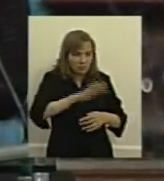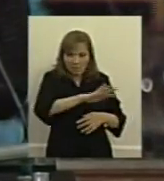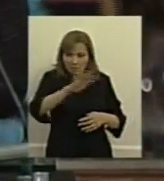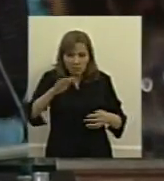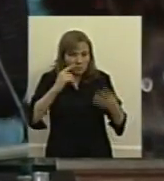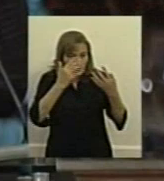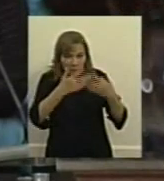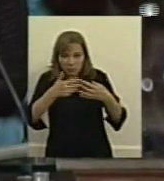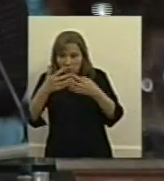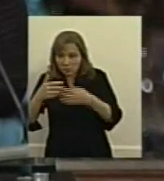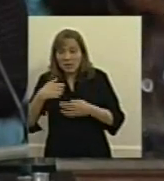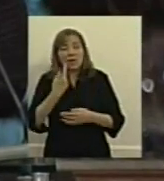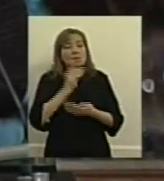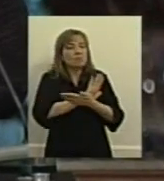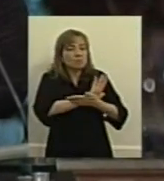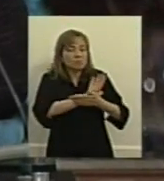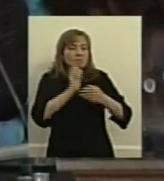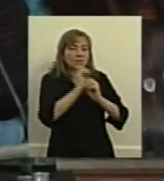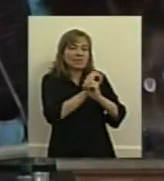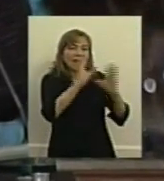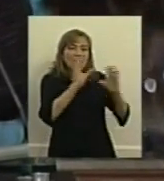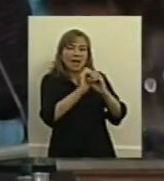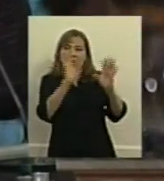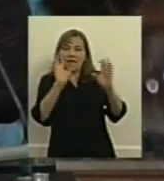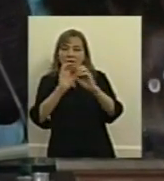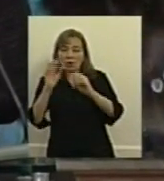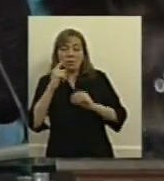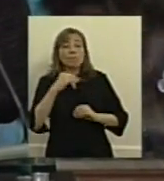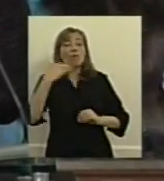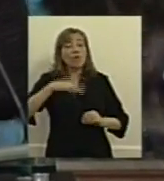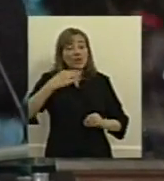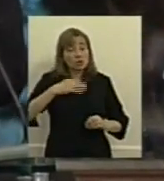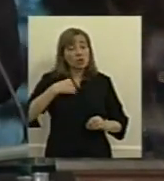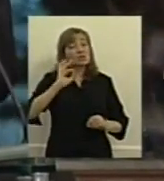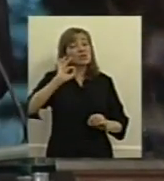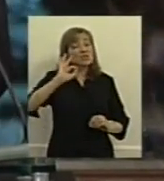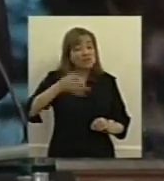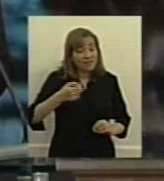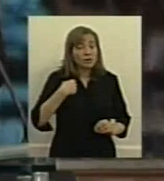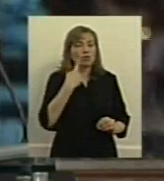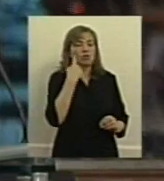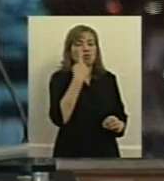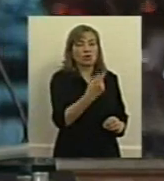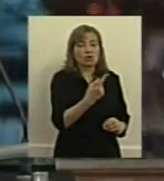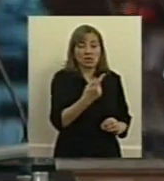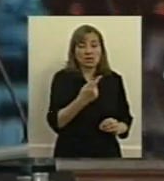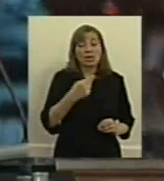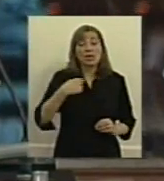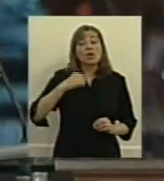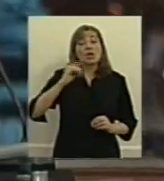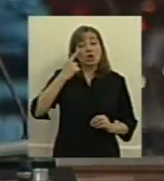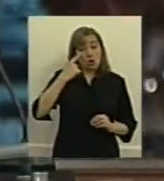poder dar mayor grado de transparencia hay que saber y conocer y para saber y conocer hay que tener